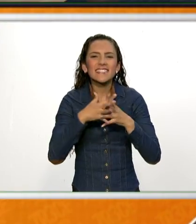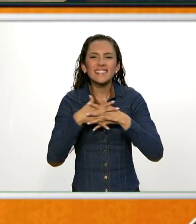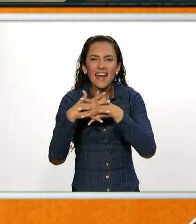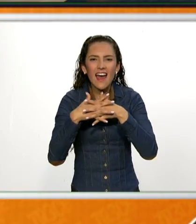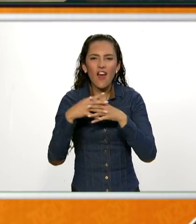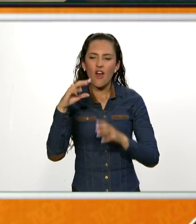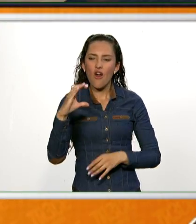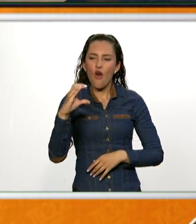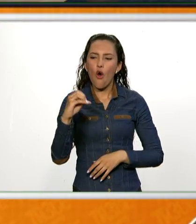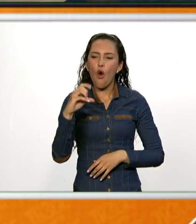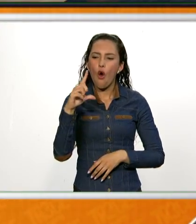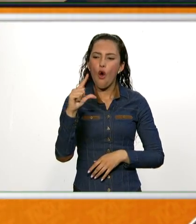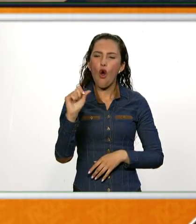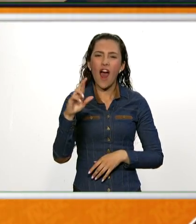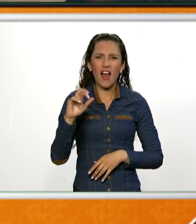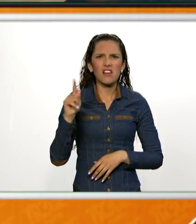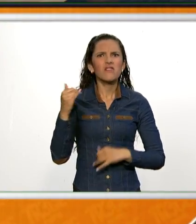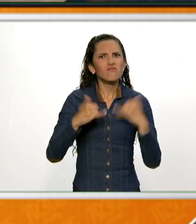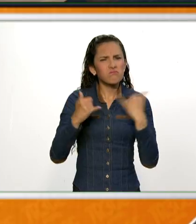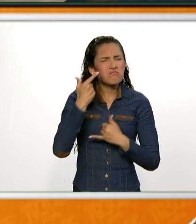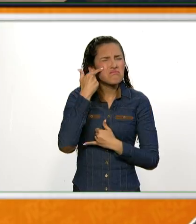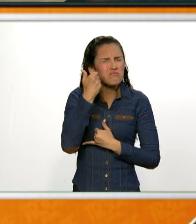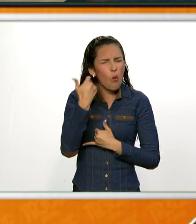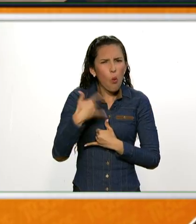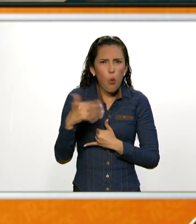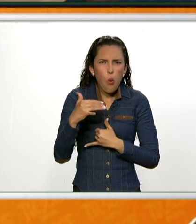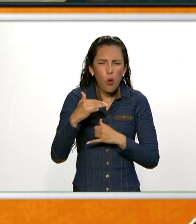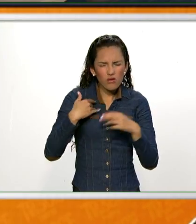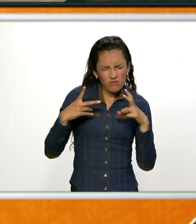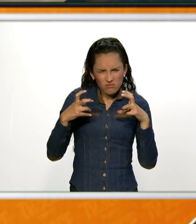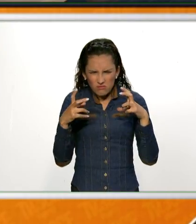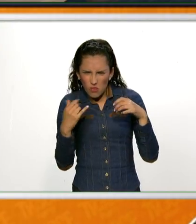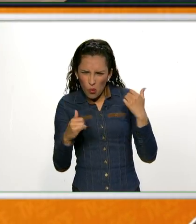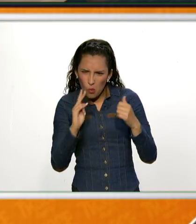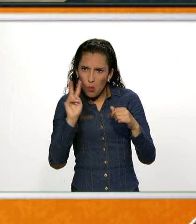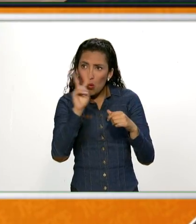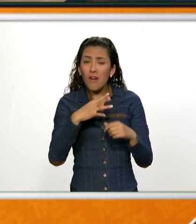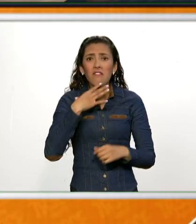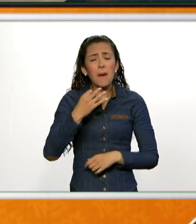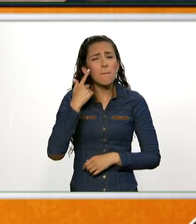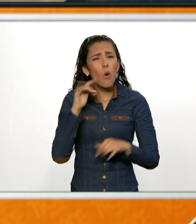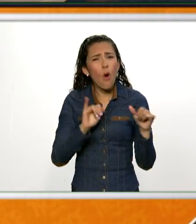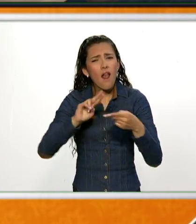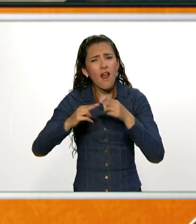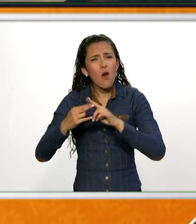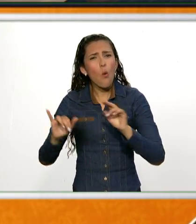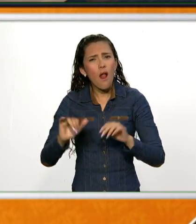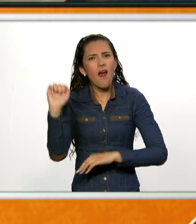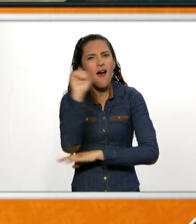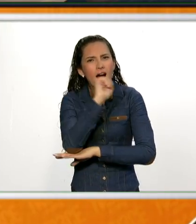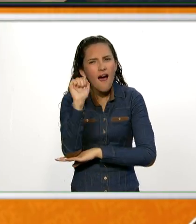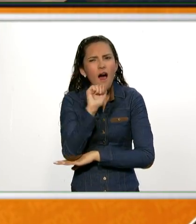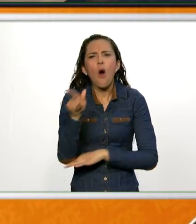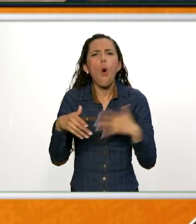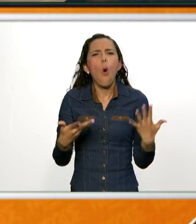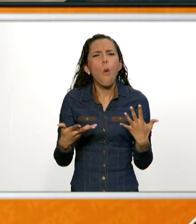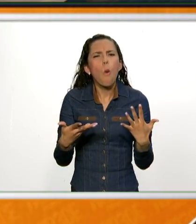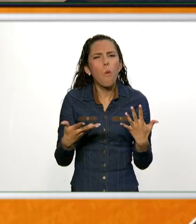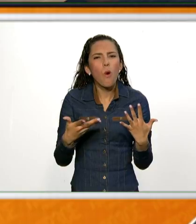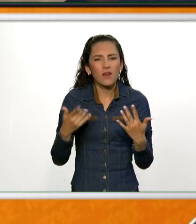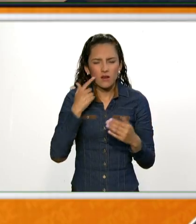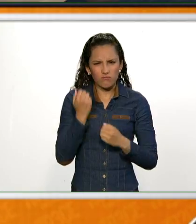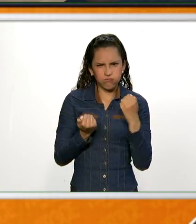de choques, física realista y gráficos de altísima definición. El objetivo es avanzar a través del juego mediante la obtención de